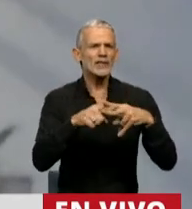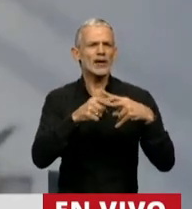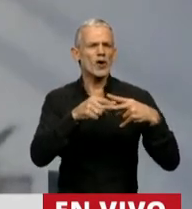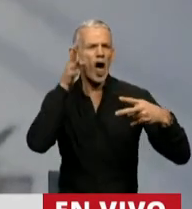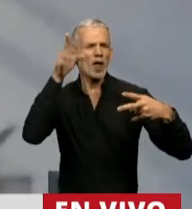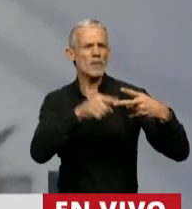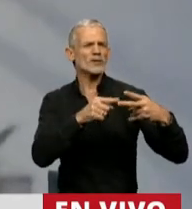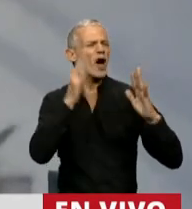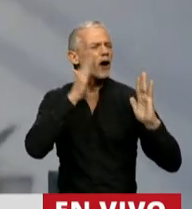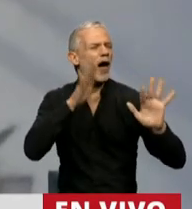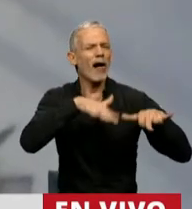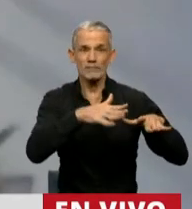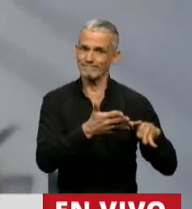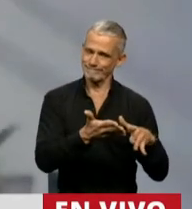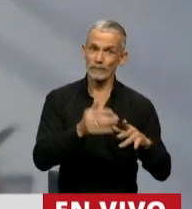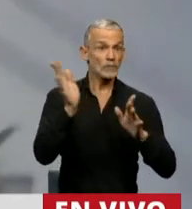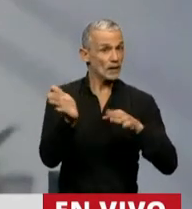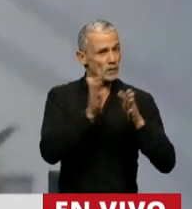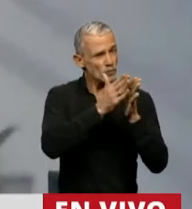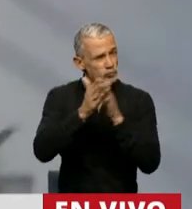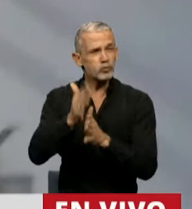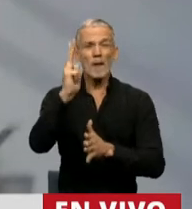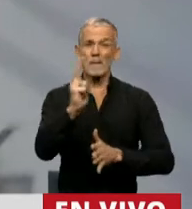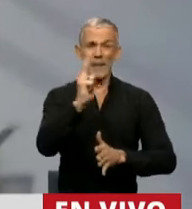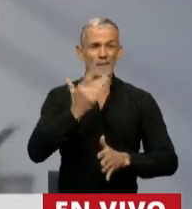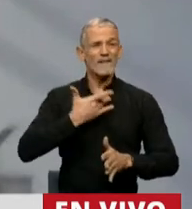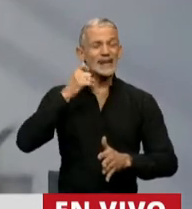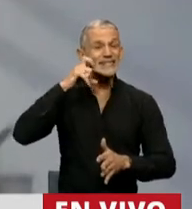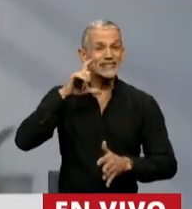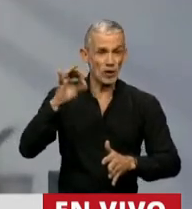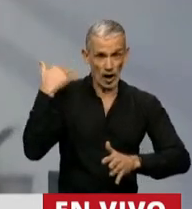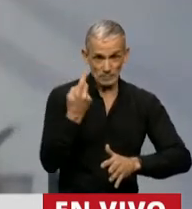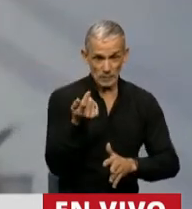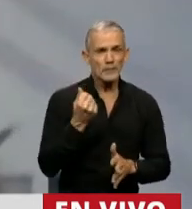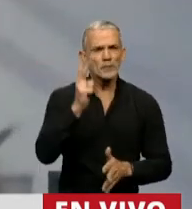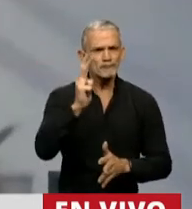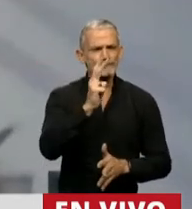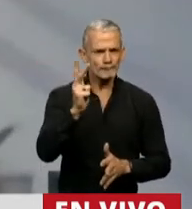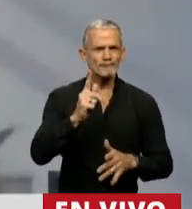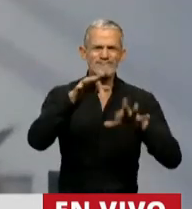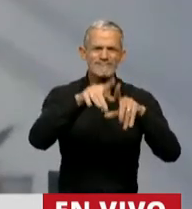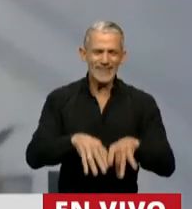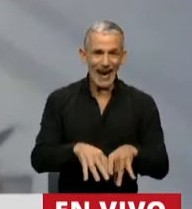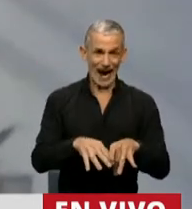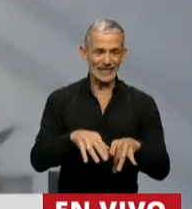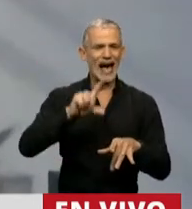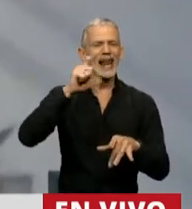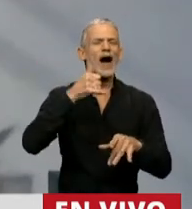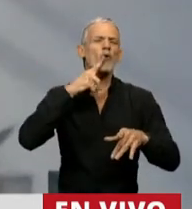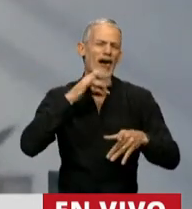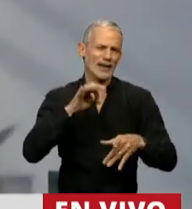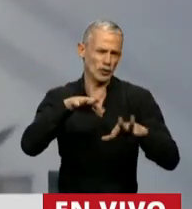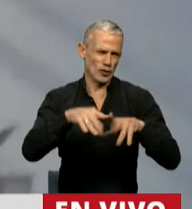También el Papa Francisco nos ha dicho recientemente en su carta, laudato si,